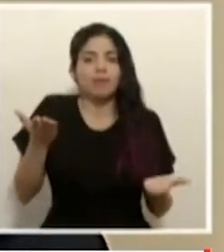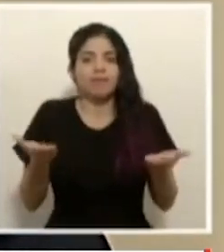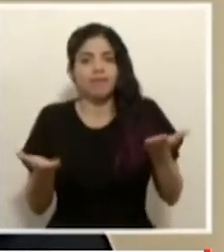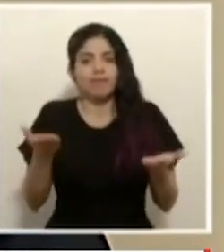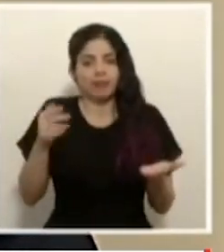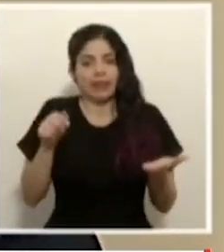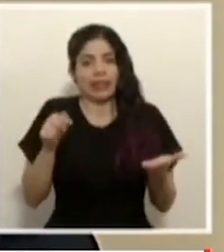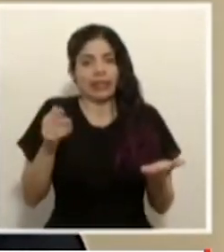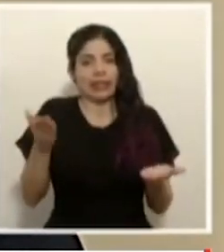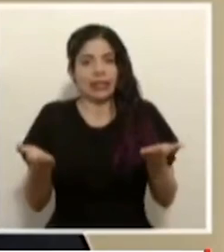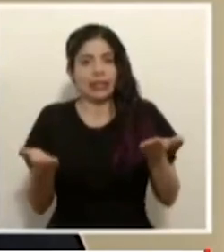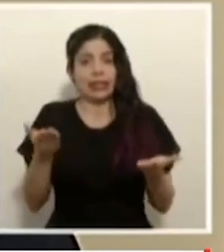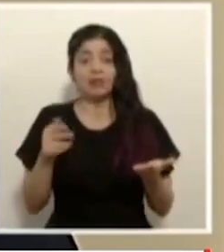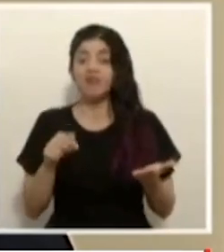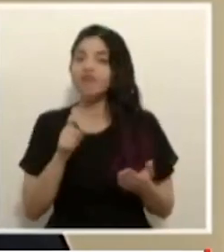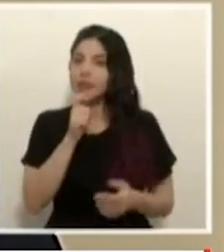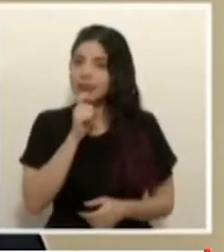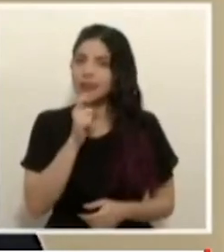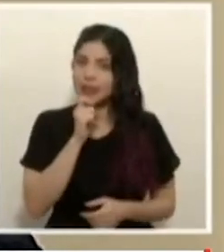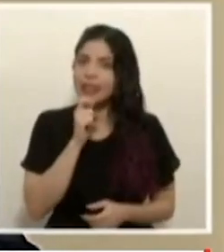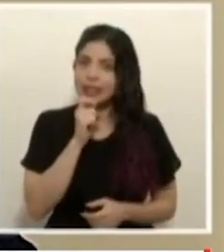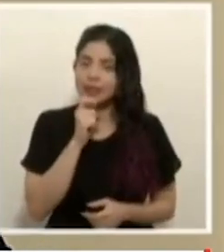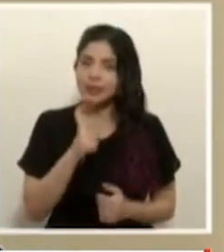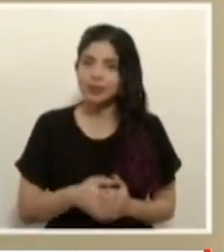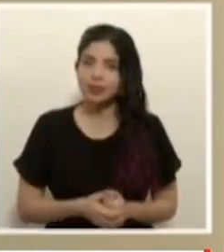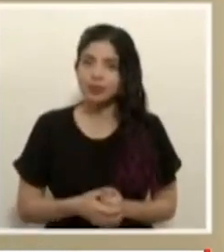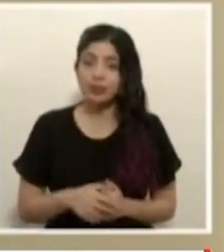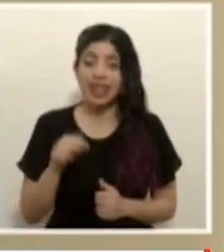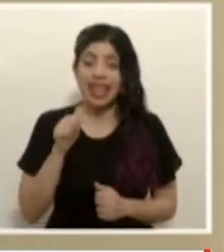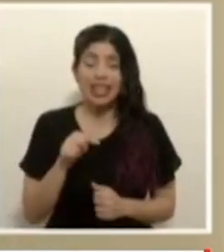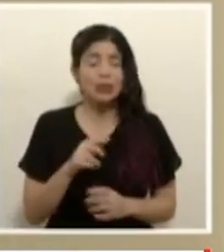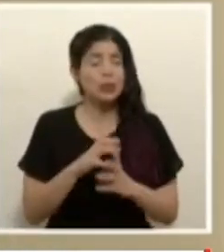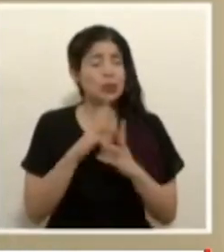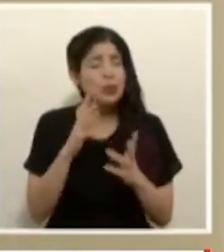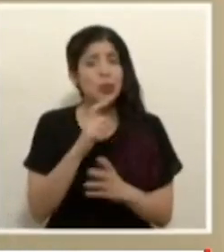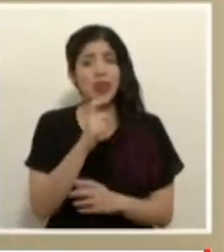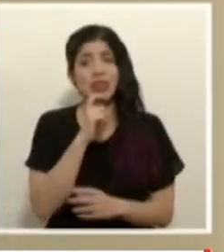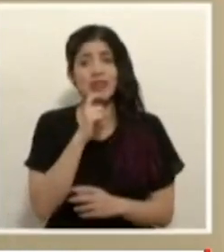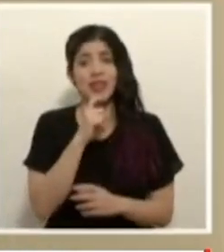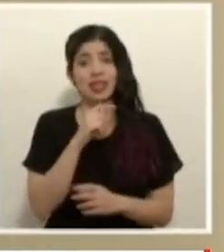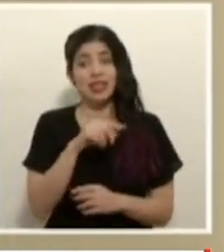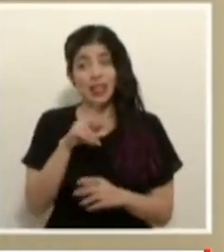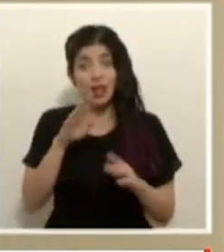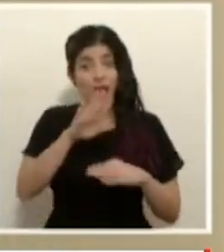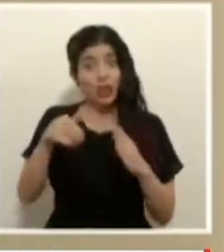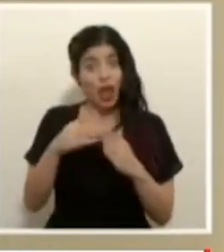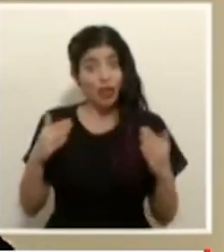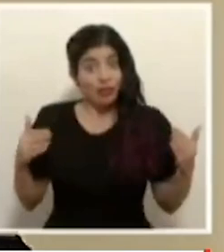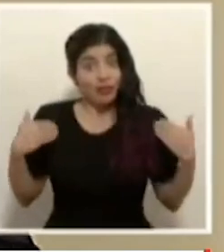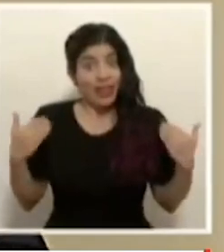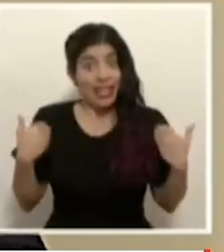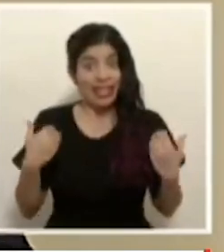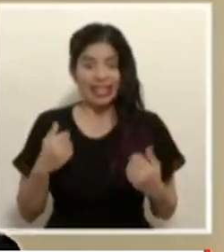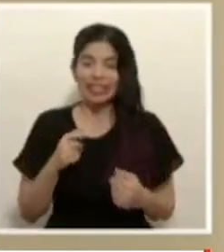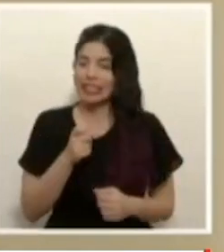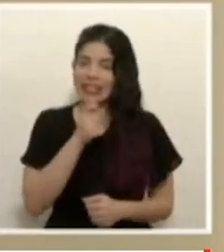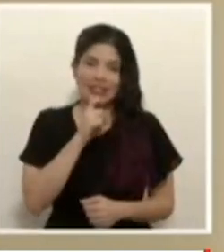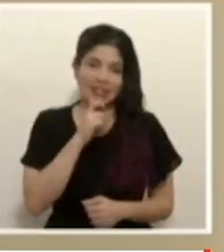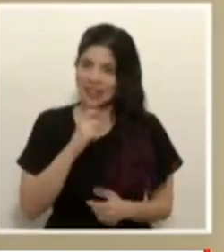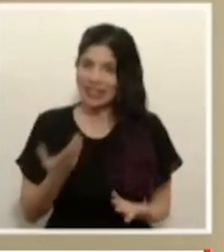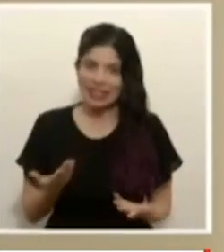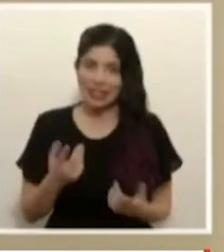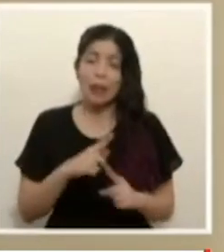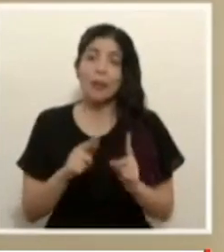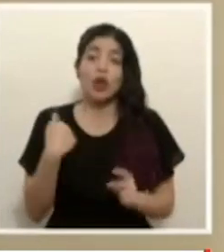y es difícil en esto es muy difícil quedar bien con todo mundo pero creo que nosotros